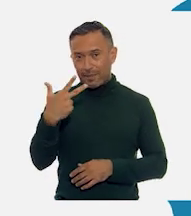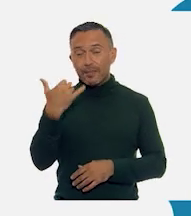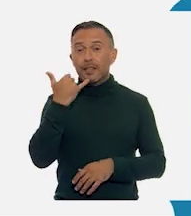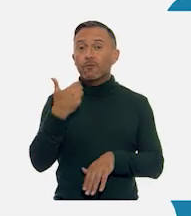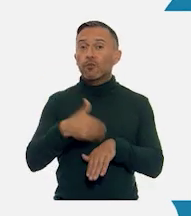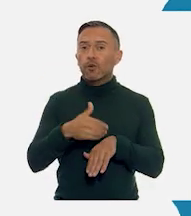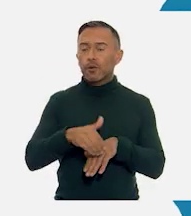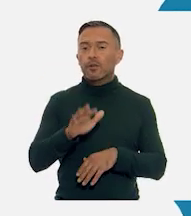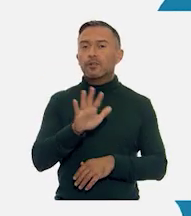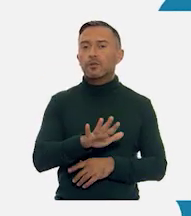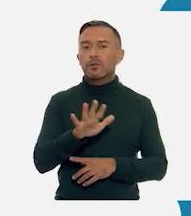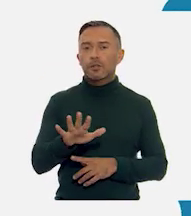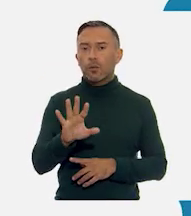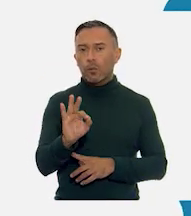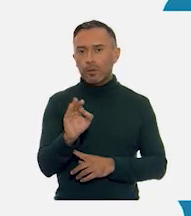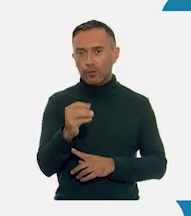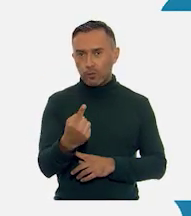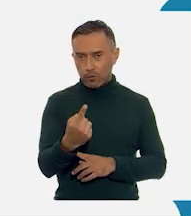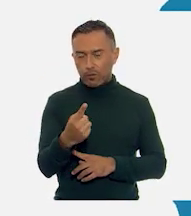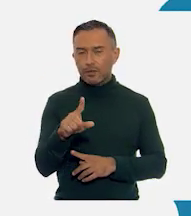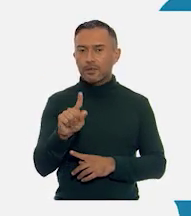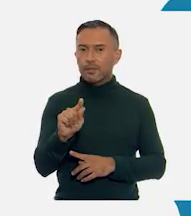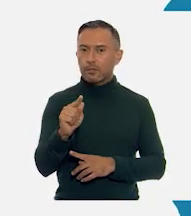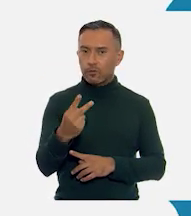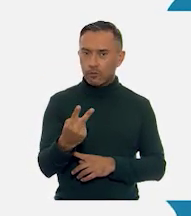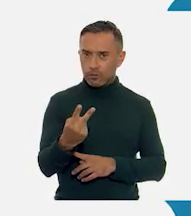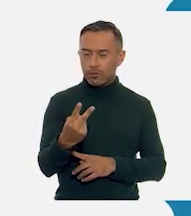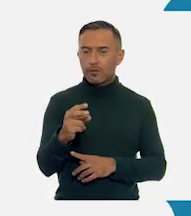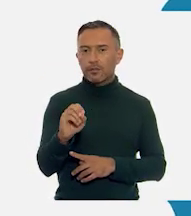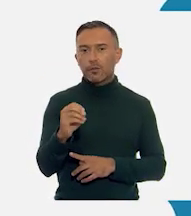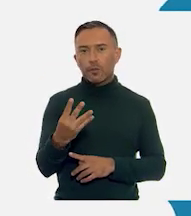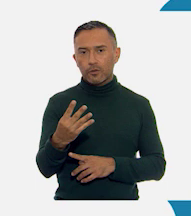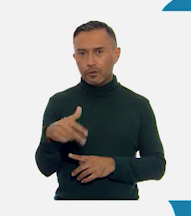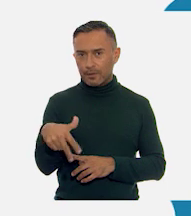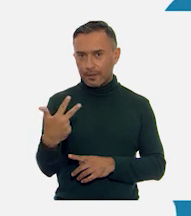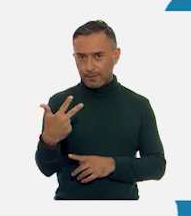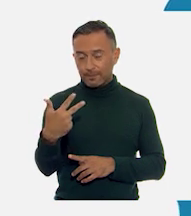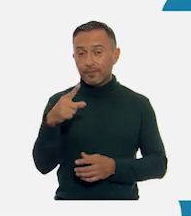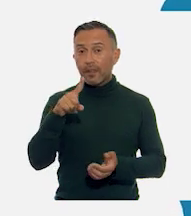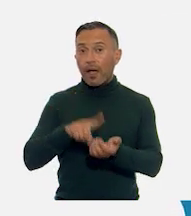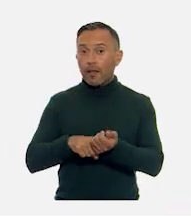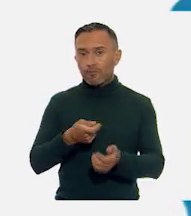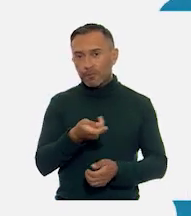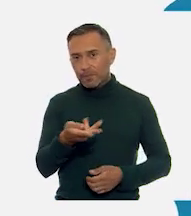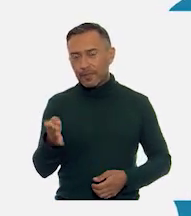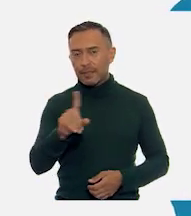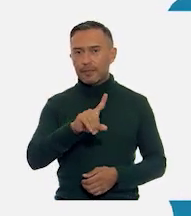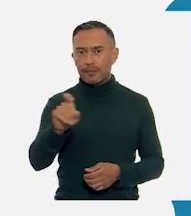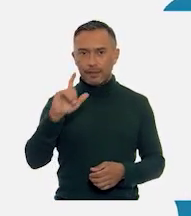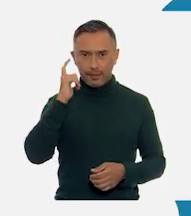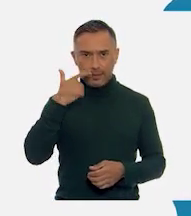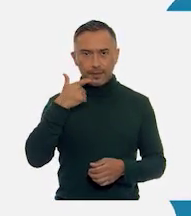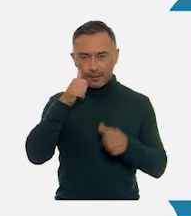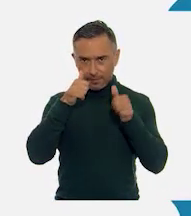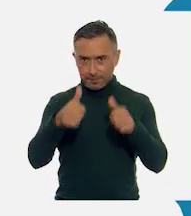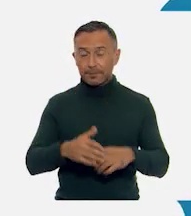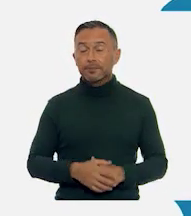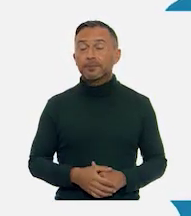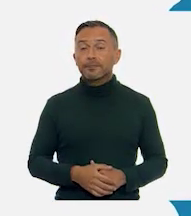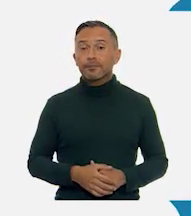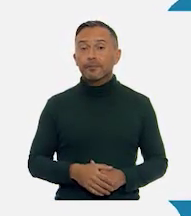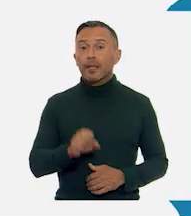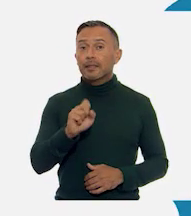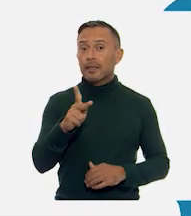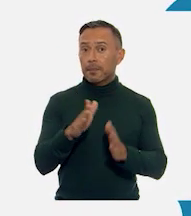5541-720413 con 100 líneas. También puedes encontrar los